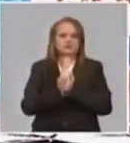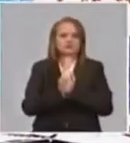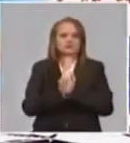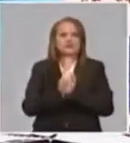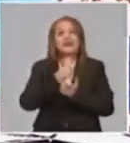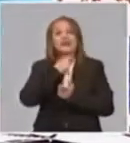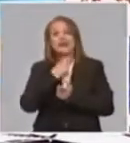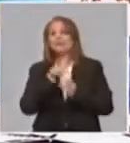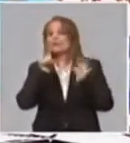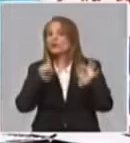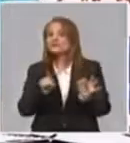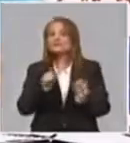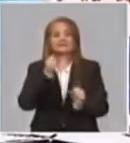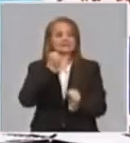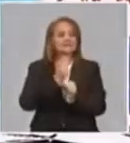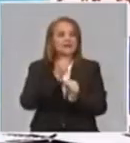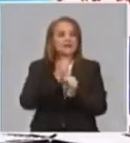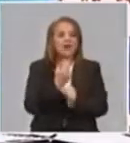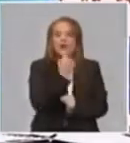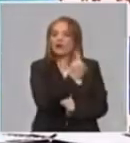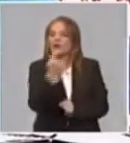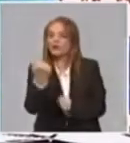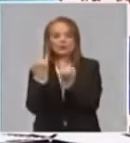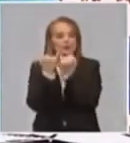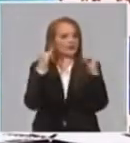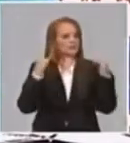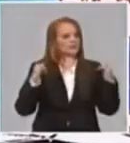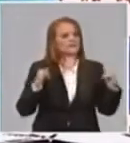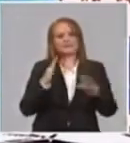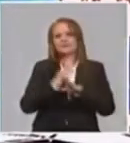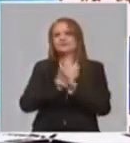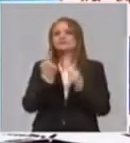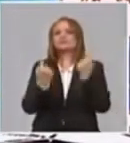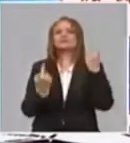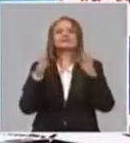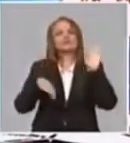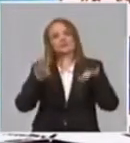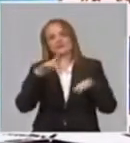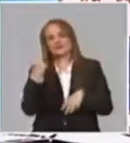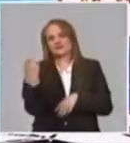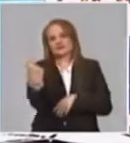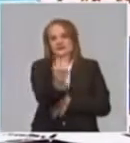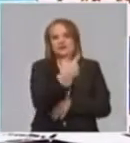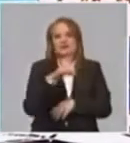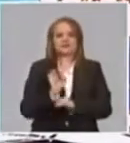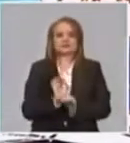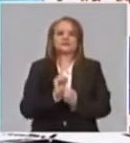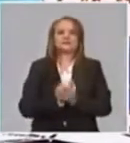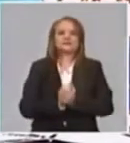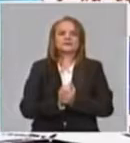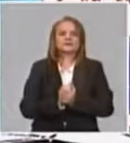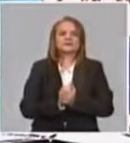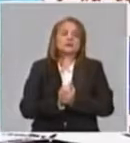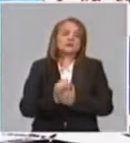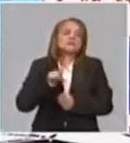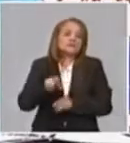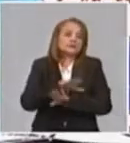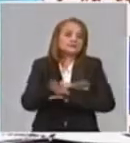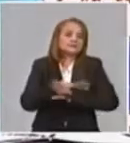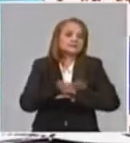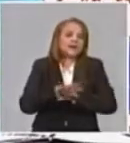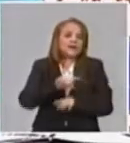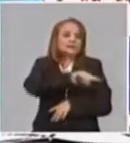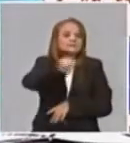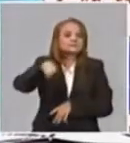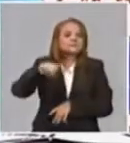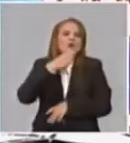a la medida. Uno tiene que ir valorando de manera diferenciada. Y por último, le dijimos, hagan propuestas de cómo usar las redes